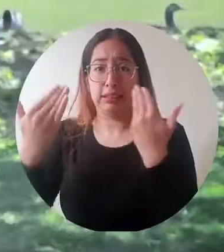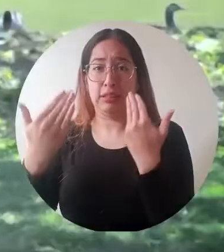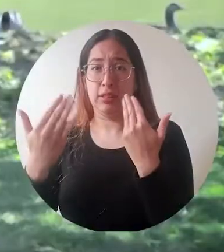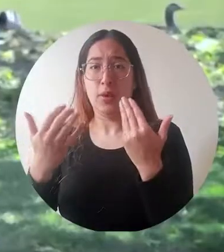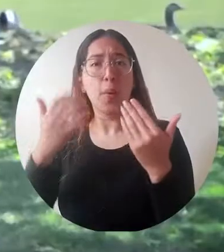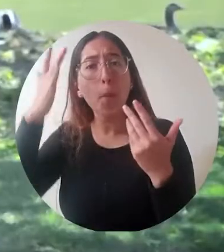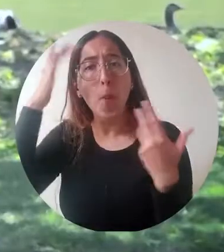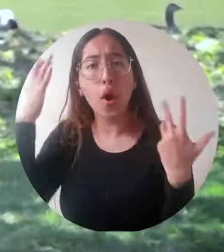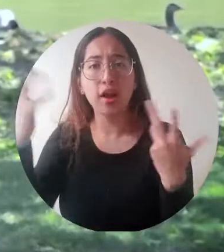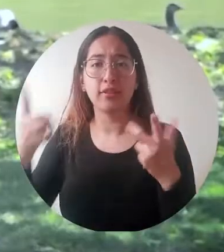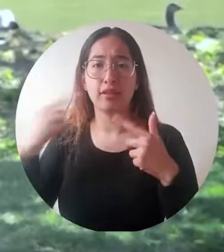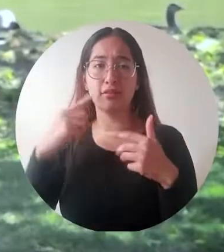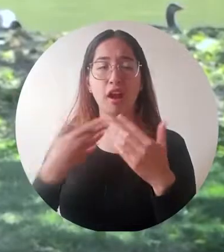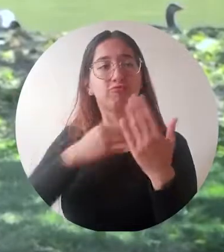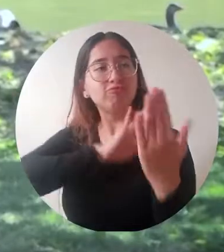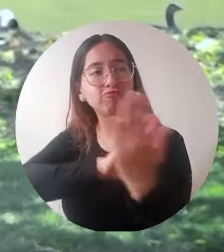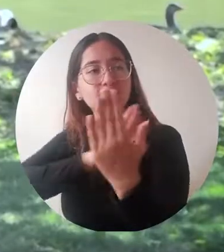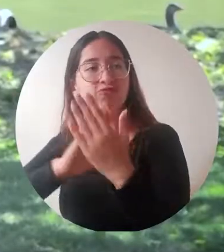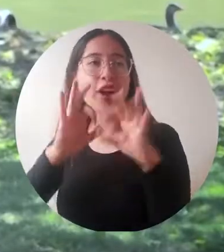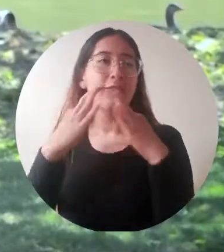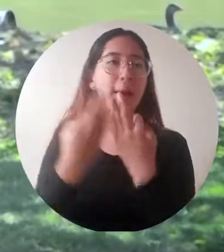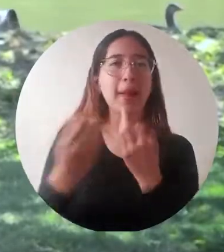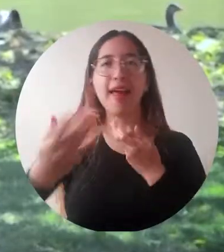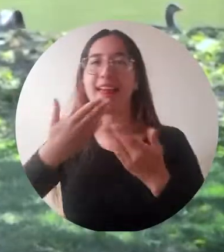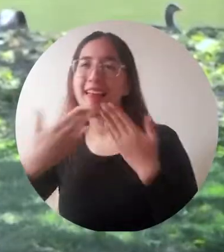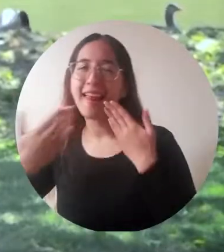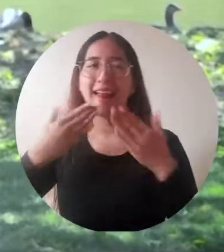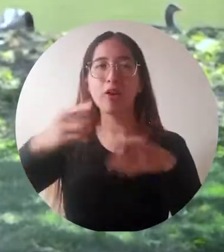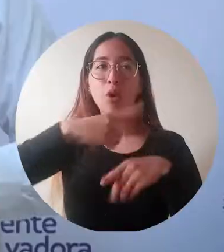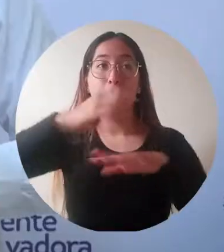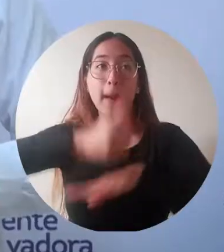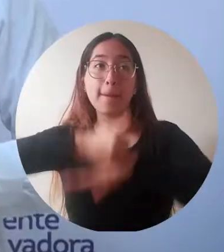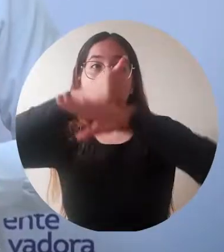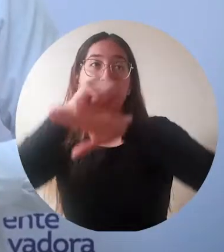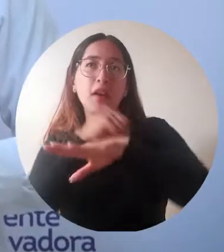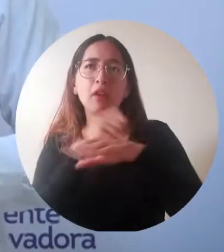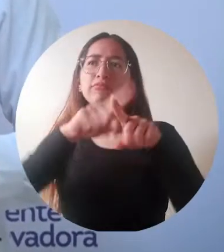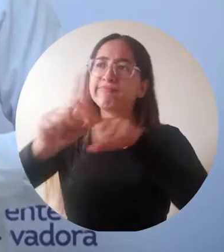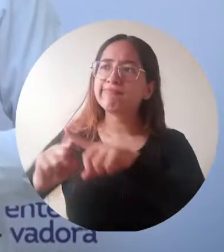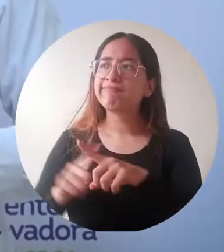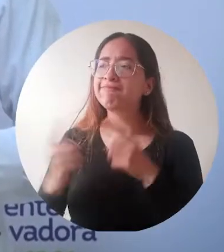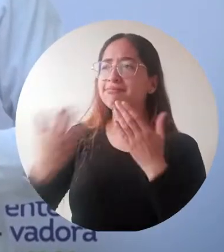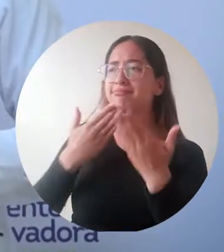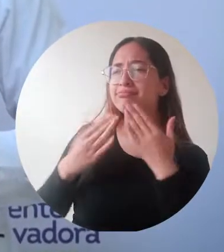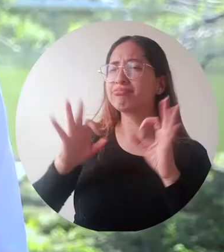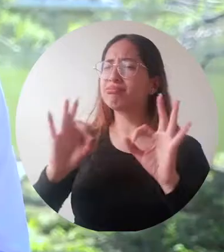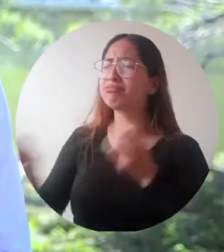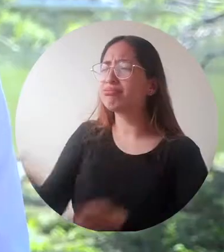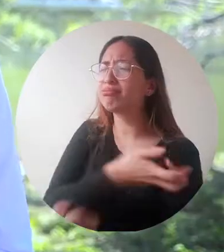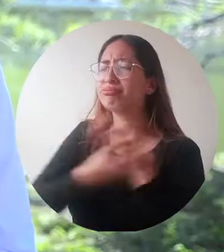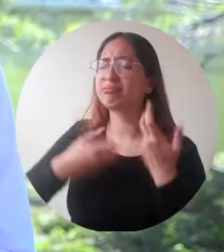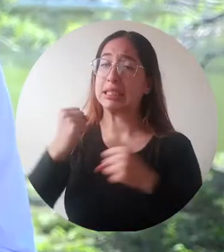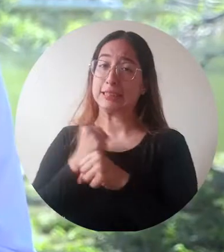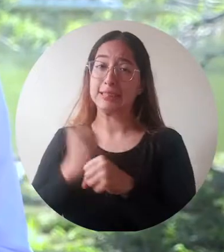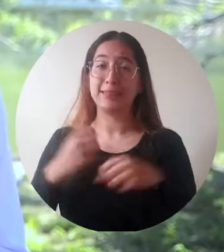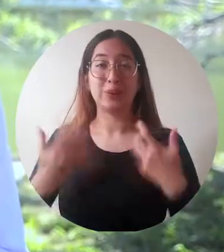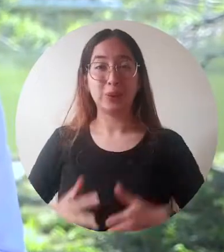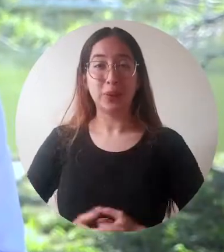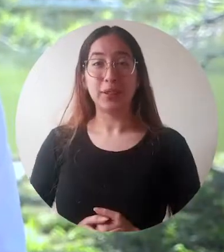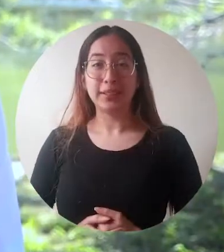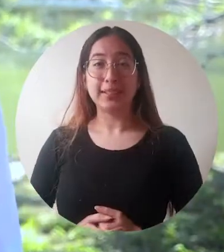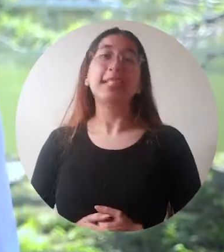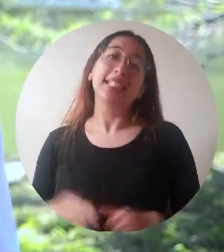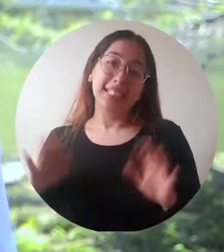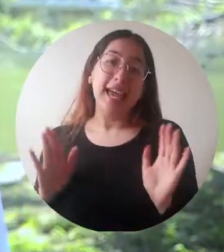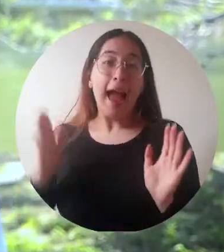estabilidad emocional y hay un acercamiento familiar. ¿Con quiénes? Con los directivos, especialmente con el rector Pablo Vera Salazar. Muchas veces, cuando